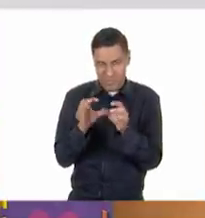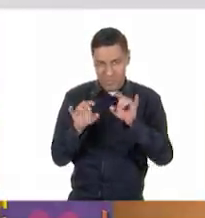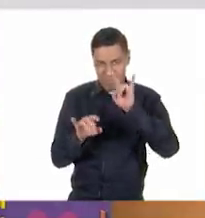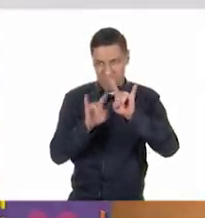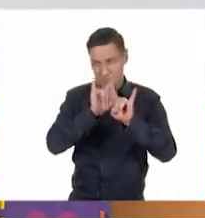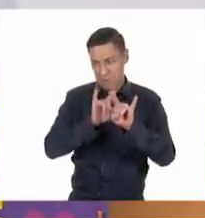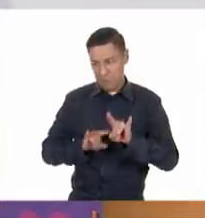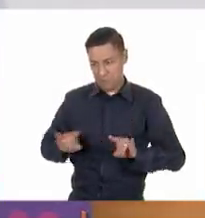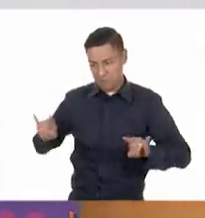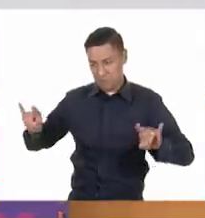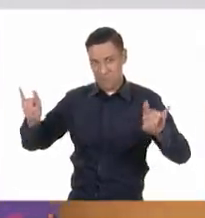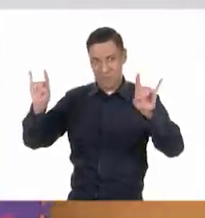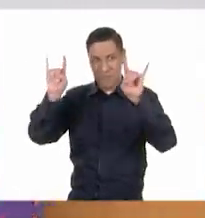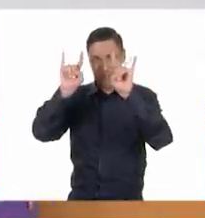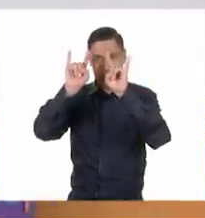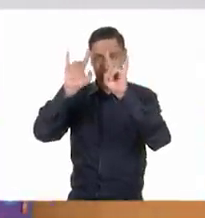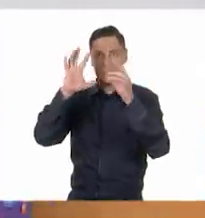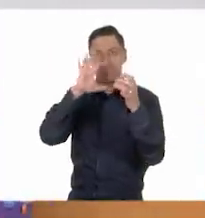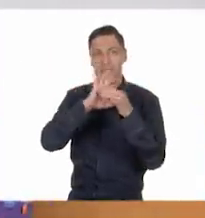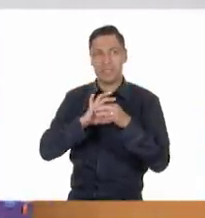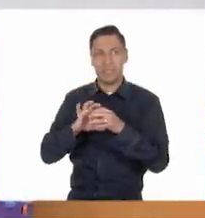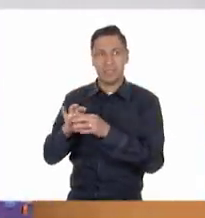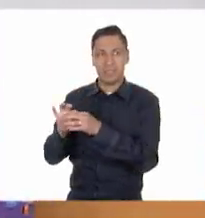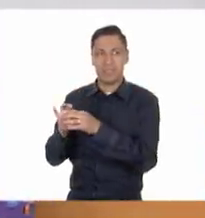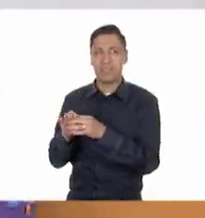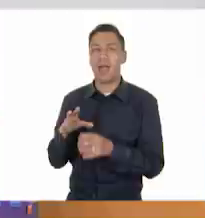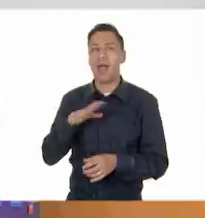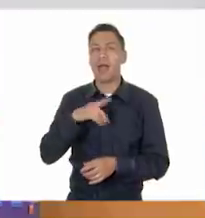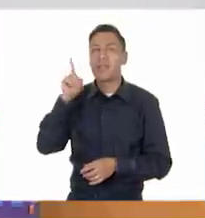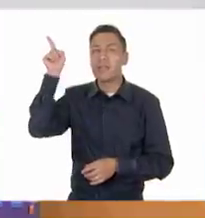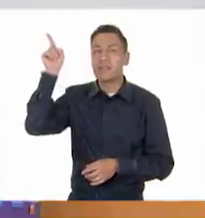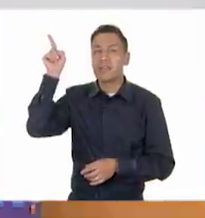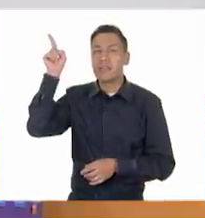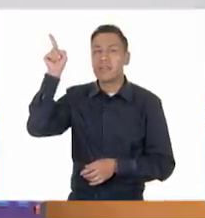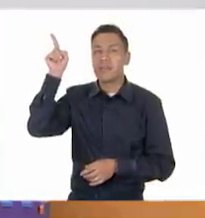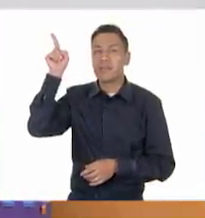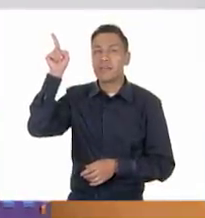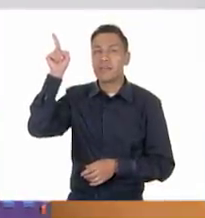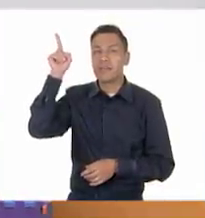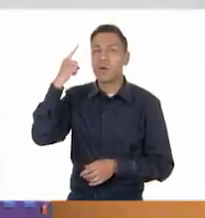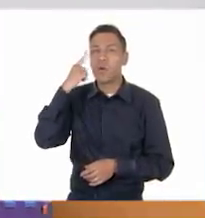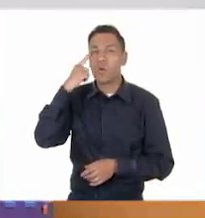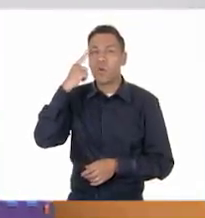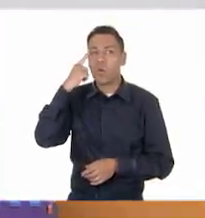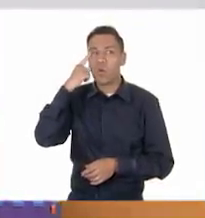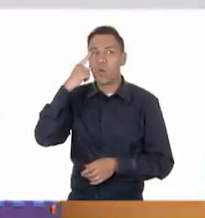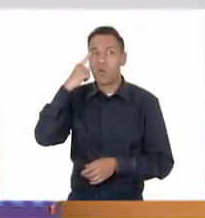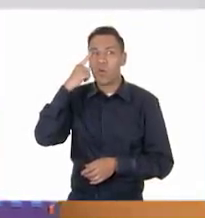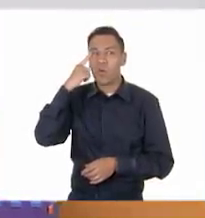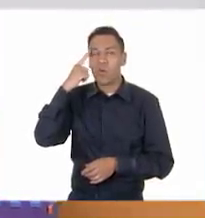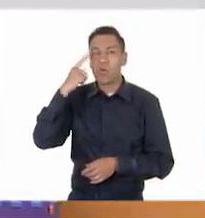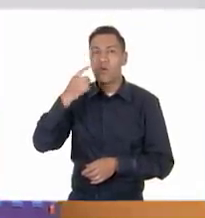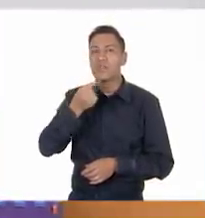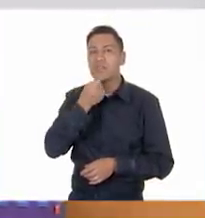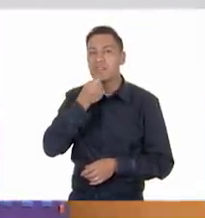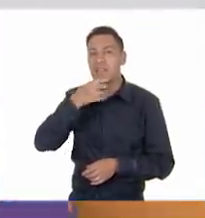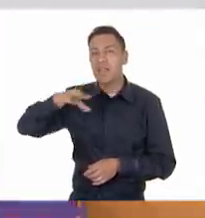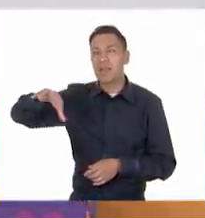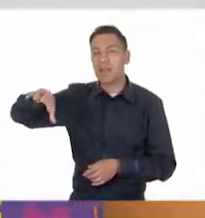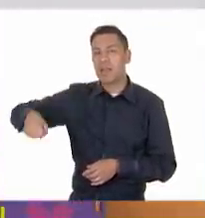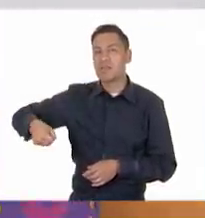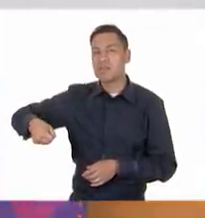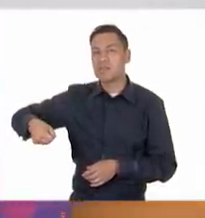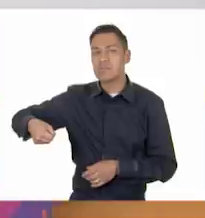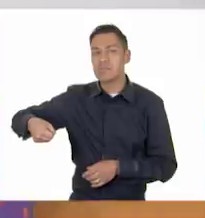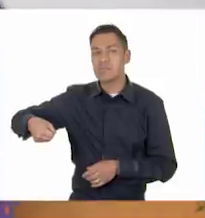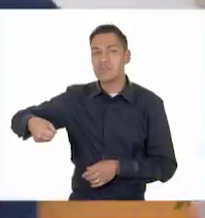tenemos ya como referencia este ojito y una niña que está sujetando algo. Vamos viendo poco a poco. Muy bien. Voy a cruzarme del otro lado